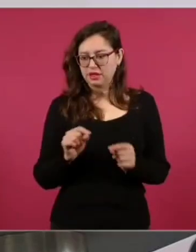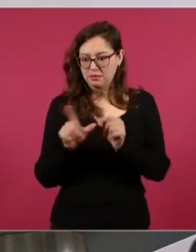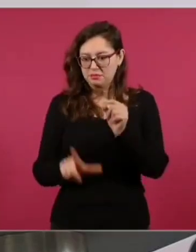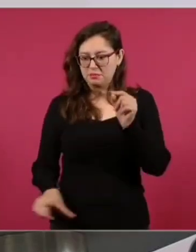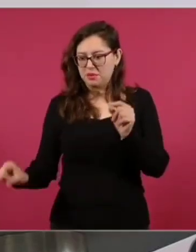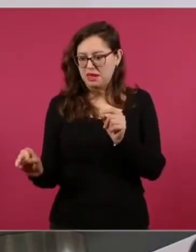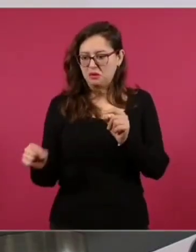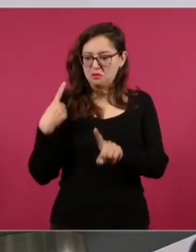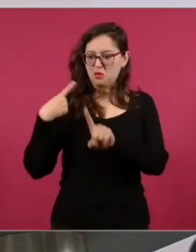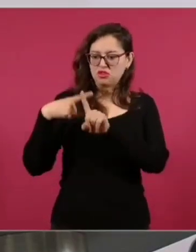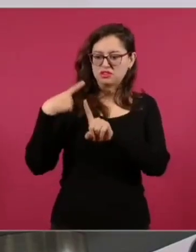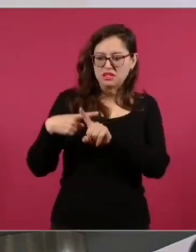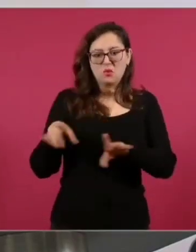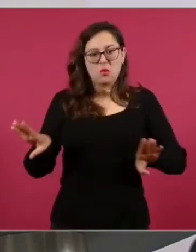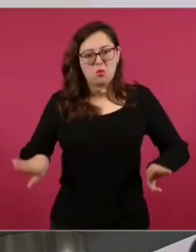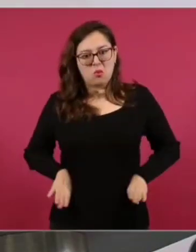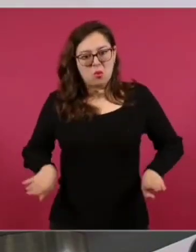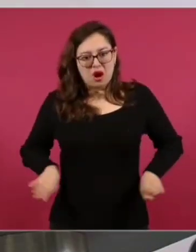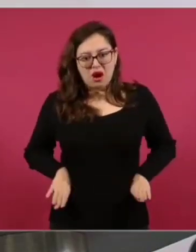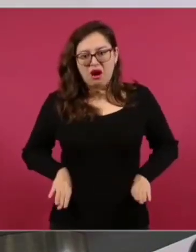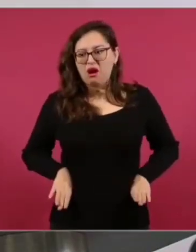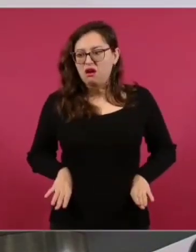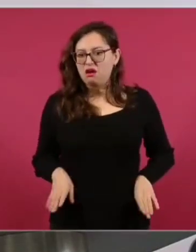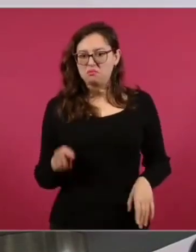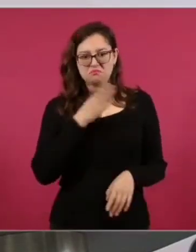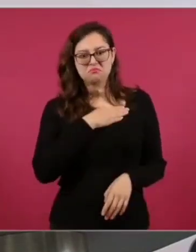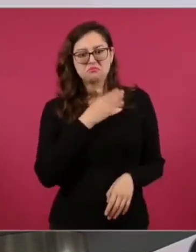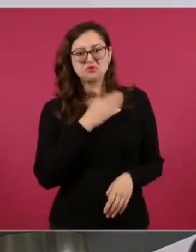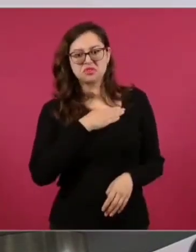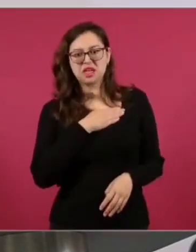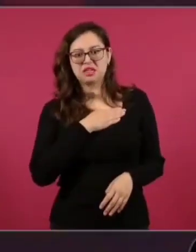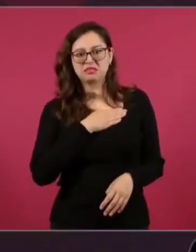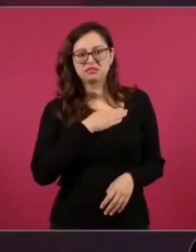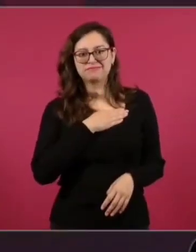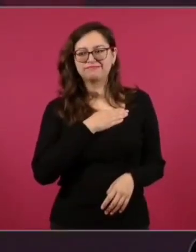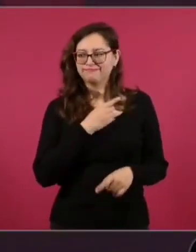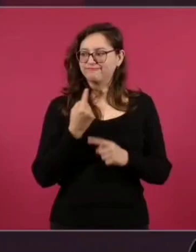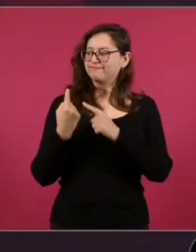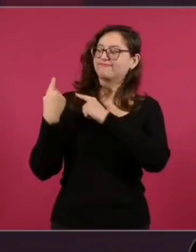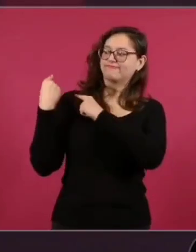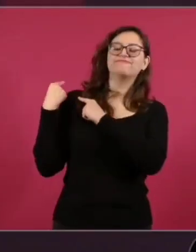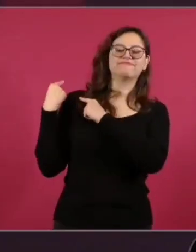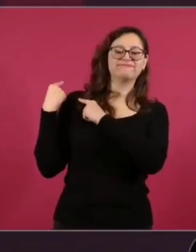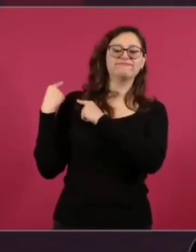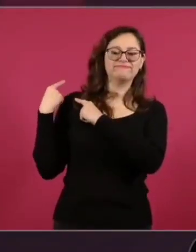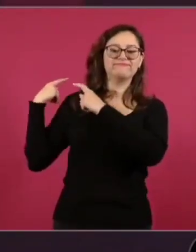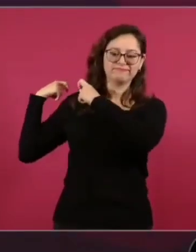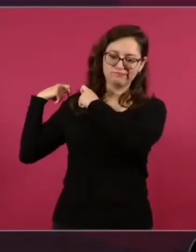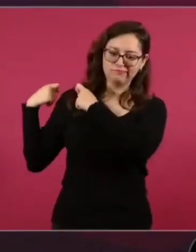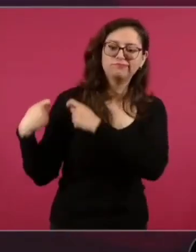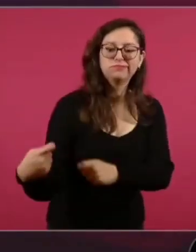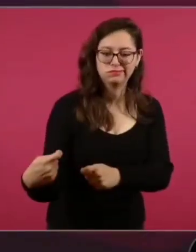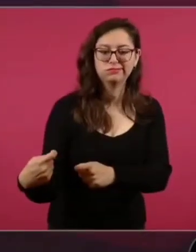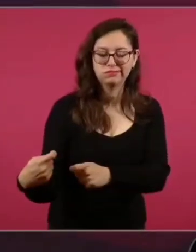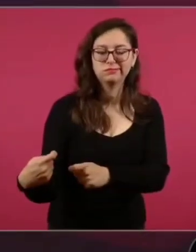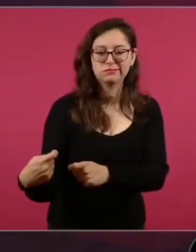que tenemos los mexicanos viene de ese pasado profundo,